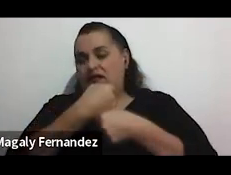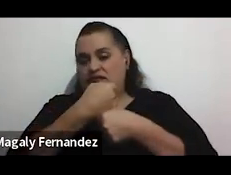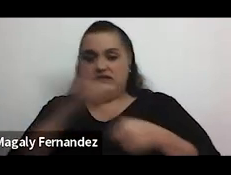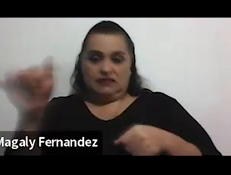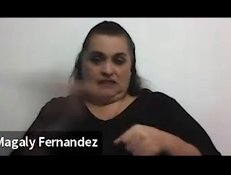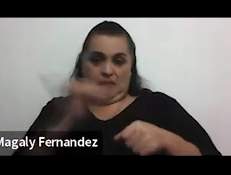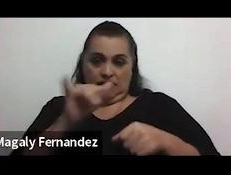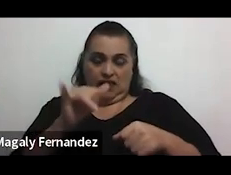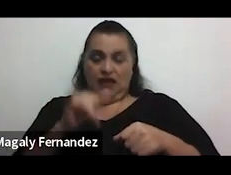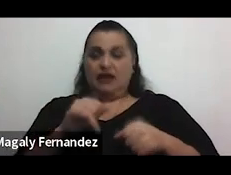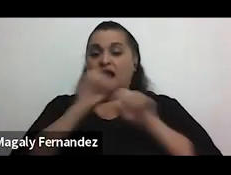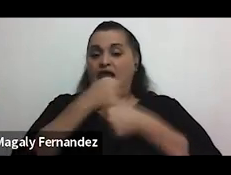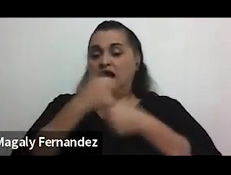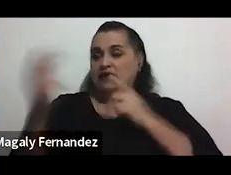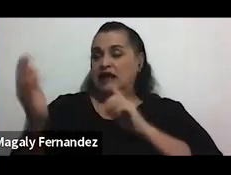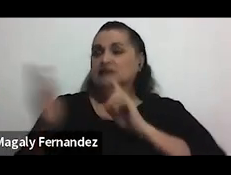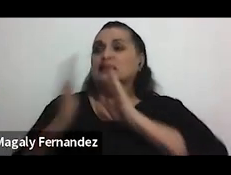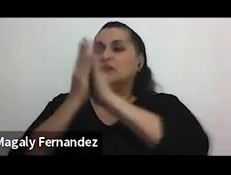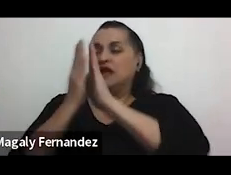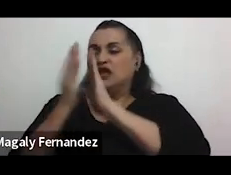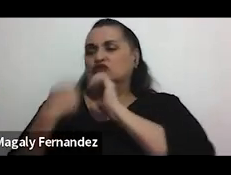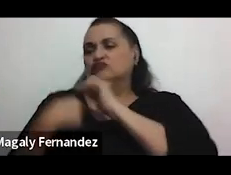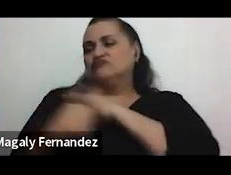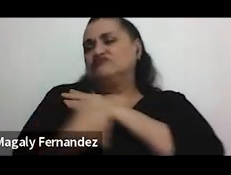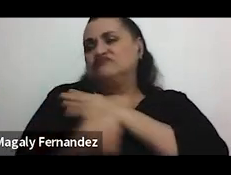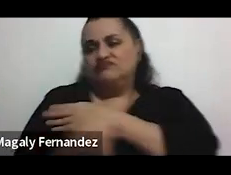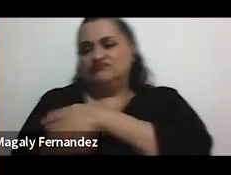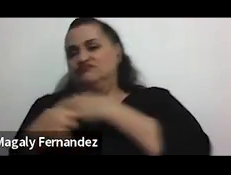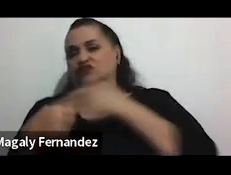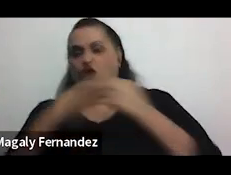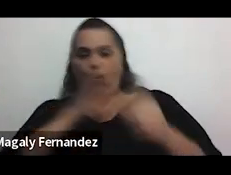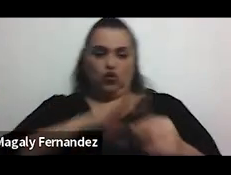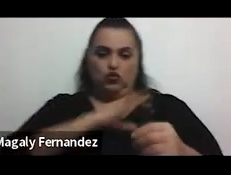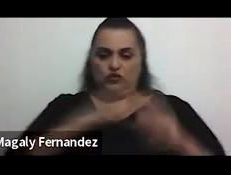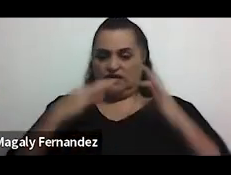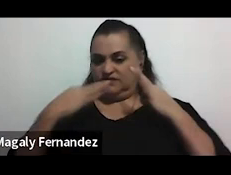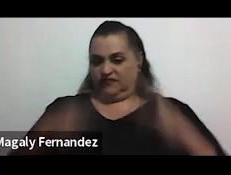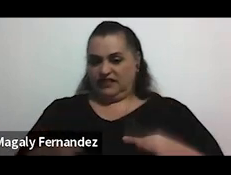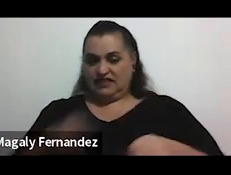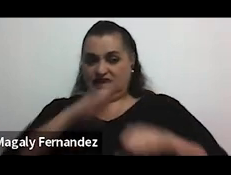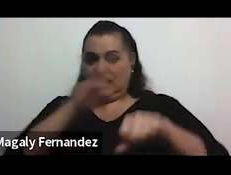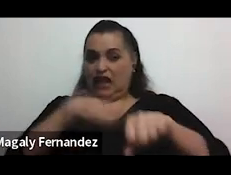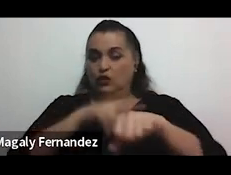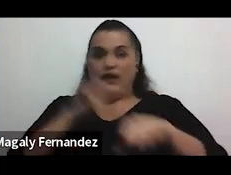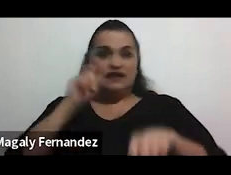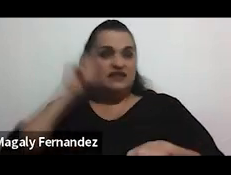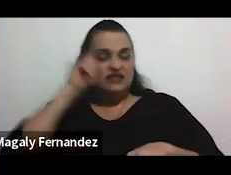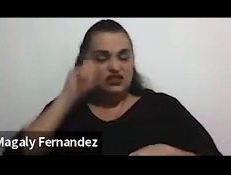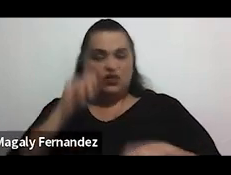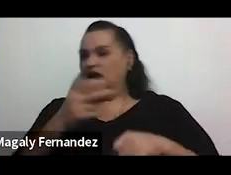se hacen acercamientos corporales o conductas físicas de naturaleza sexual indeseadas llámese